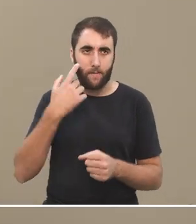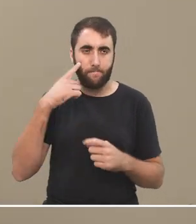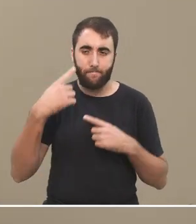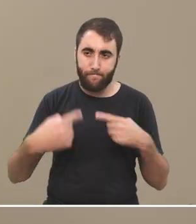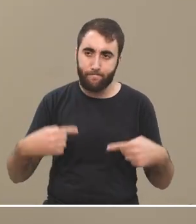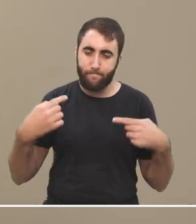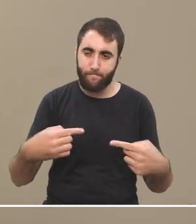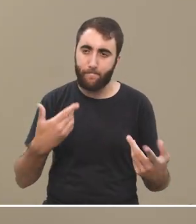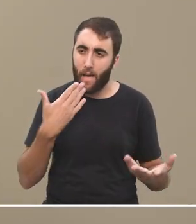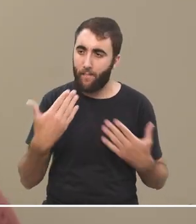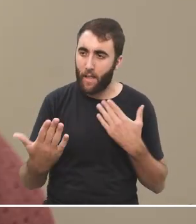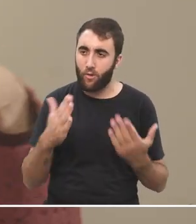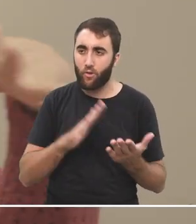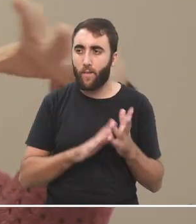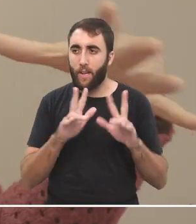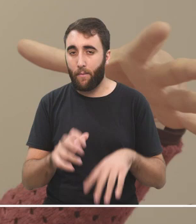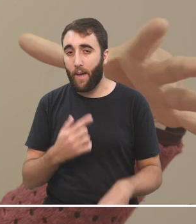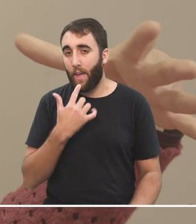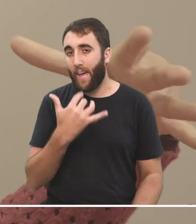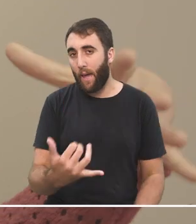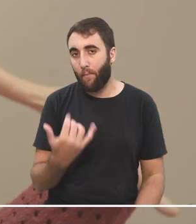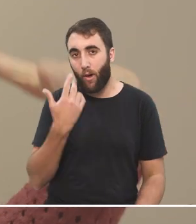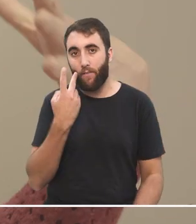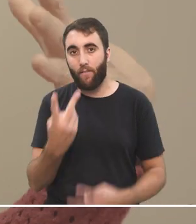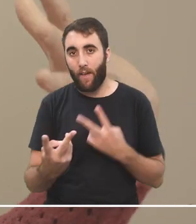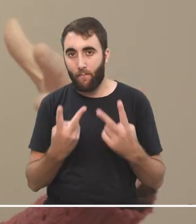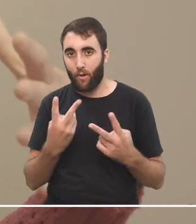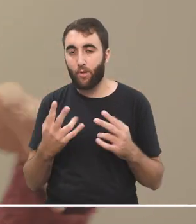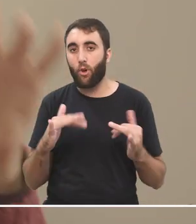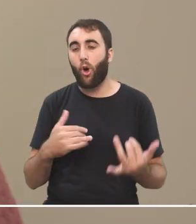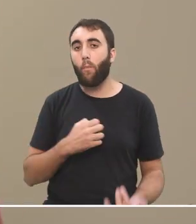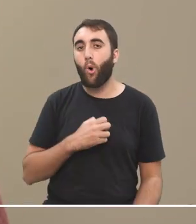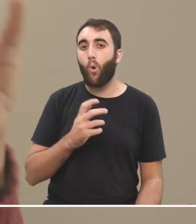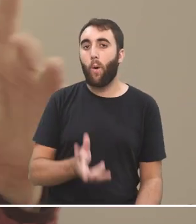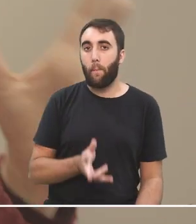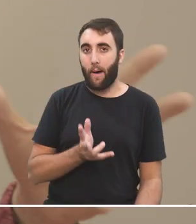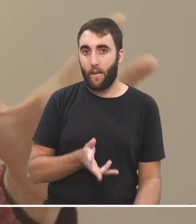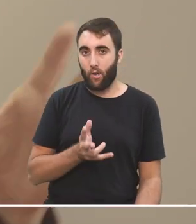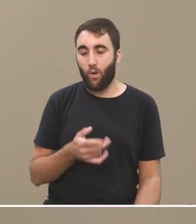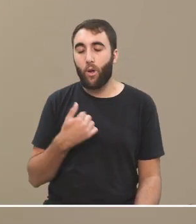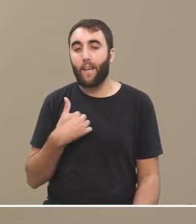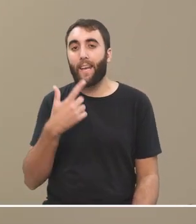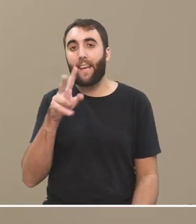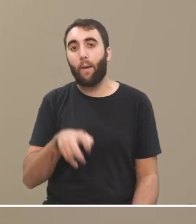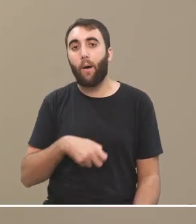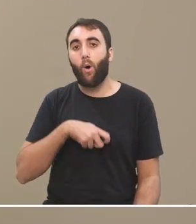con ese ejemplo vemos a partir de como una especie de prisma ¿no? que es humano la noción de humano